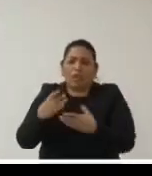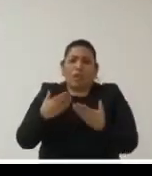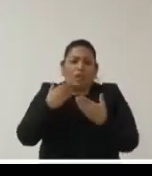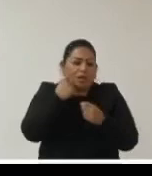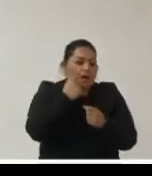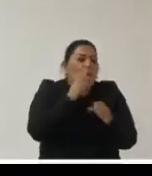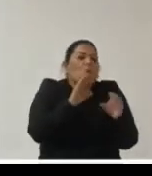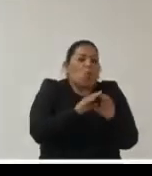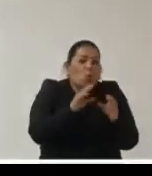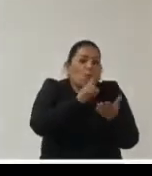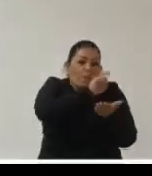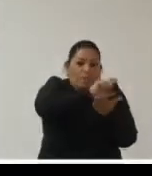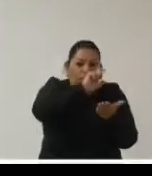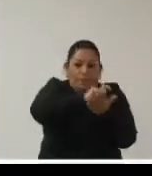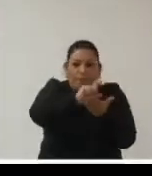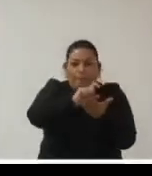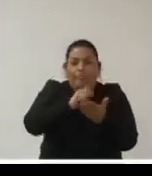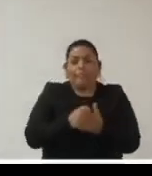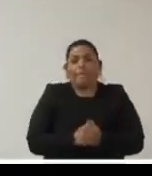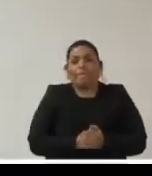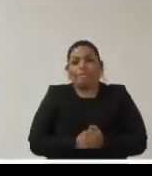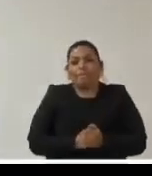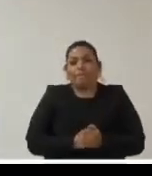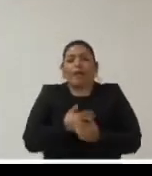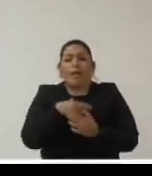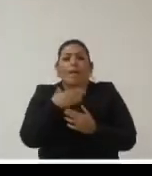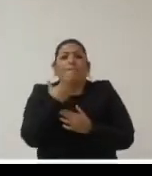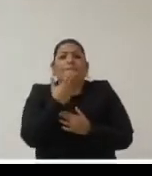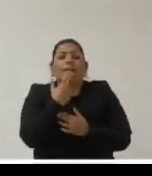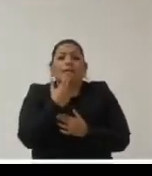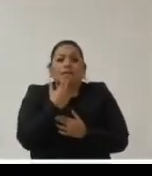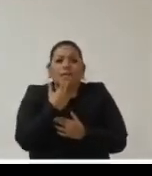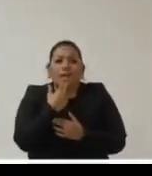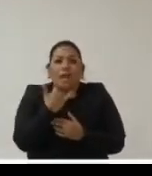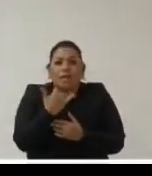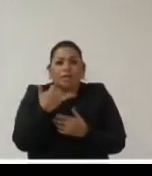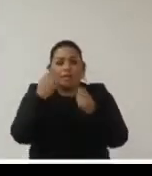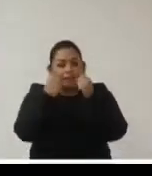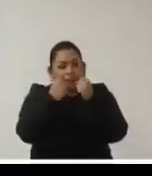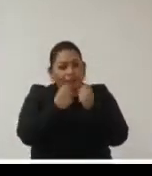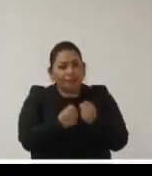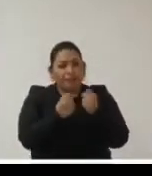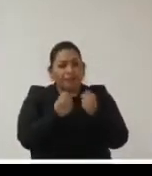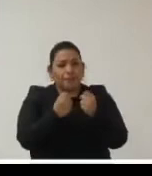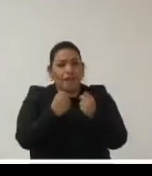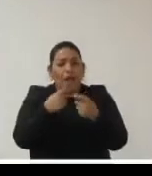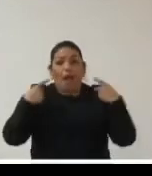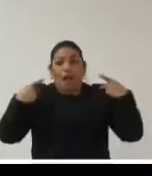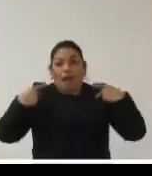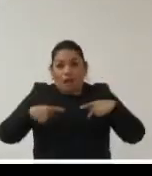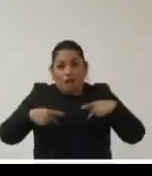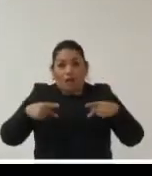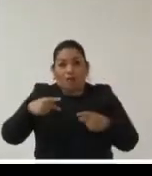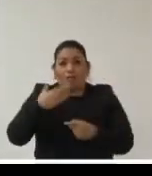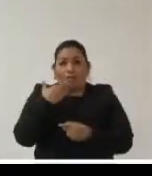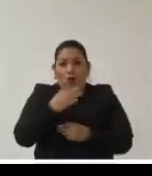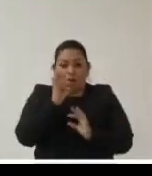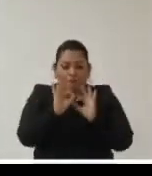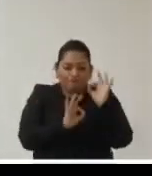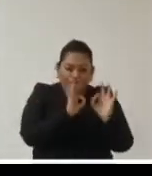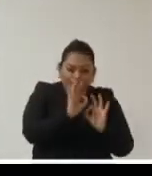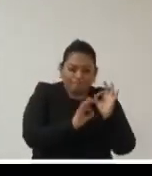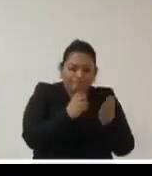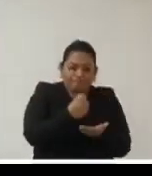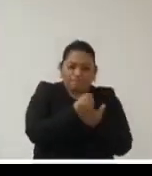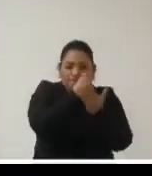este tipo de compras tanto de bienes y servicios y asegurar a la ciudadanía el buen manejo de los